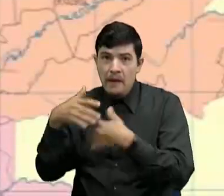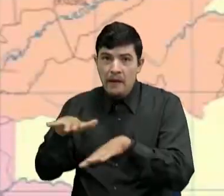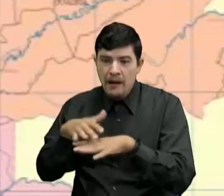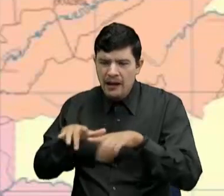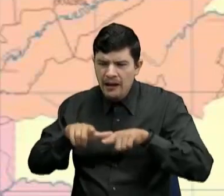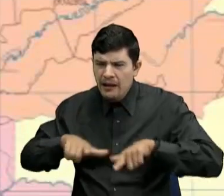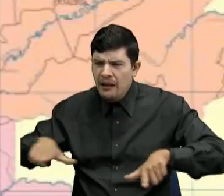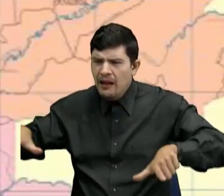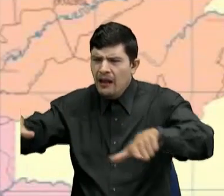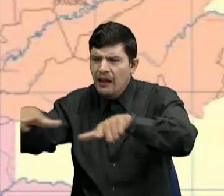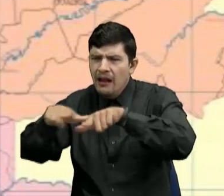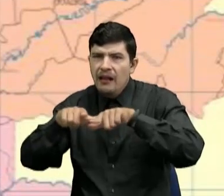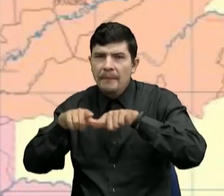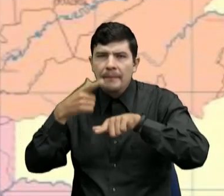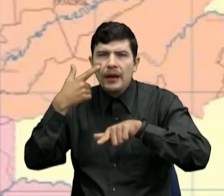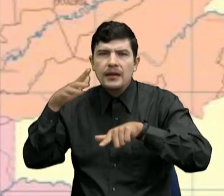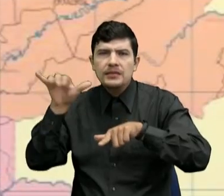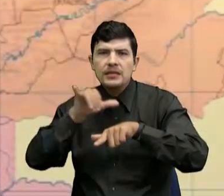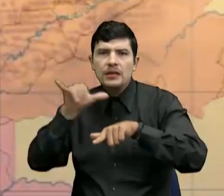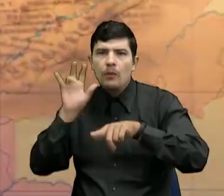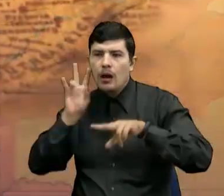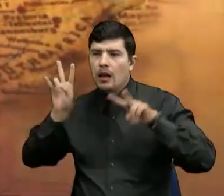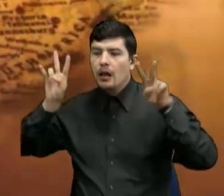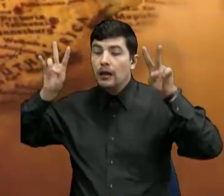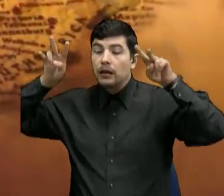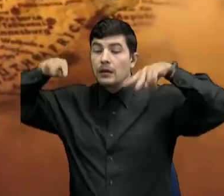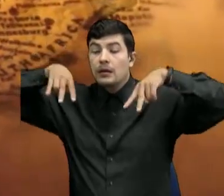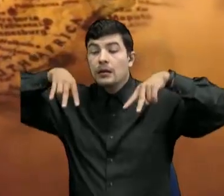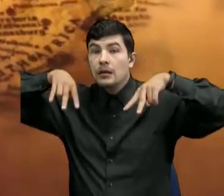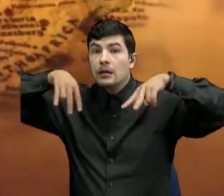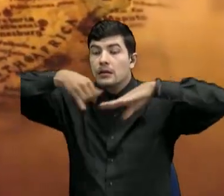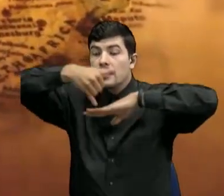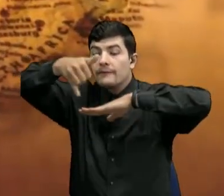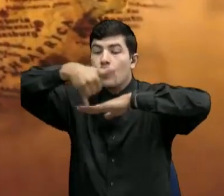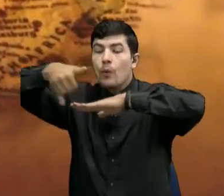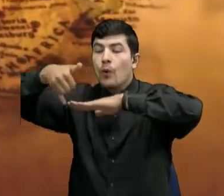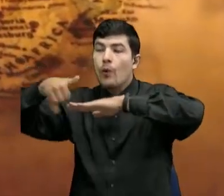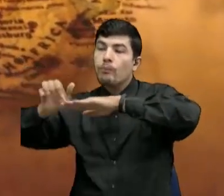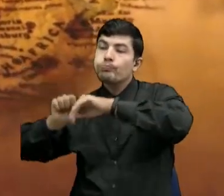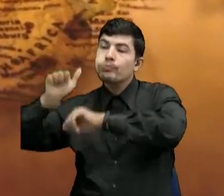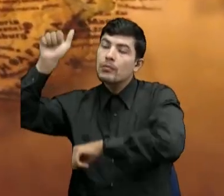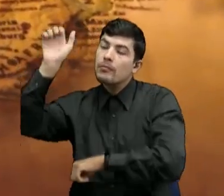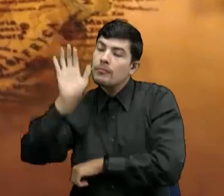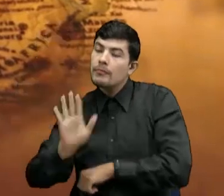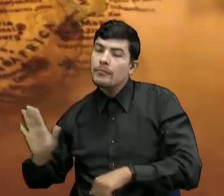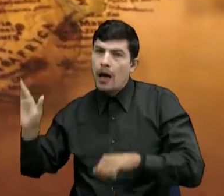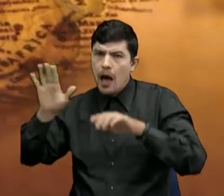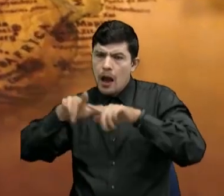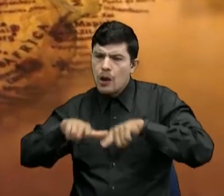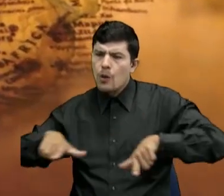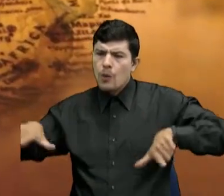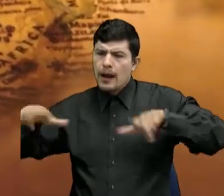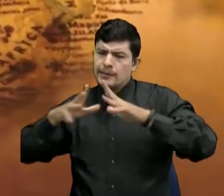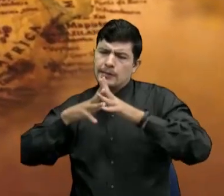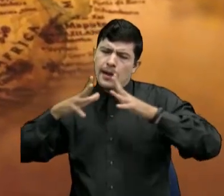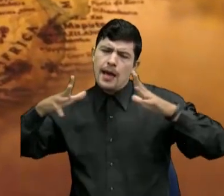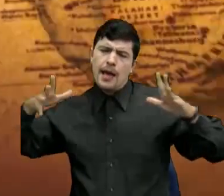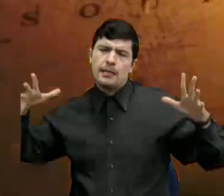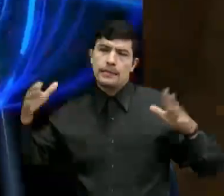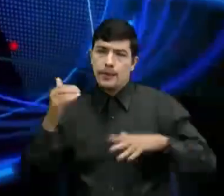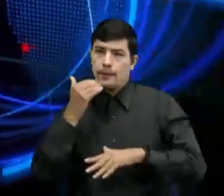Como si los observaras desde un avión Representan espacios extensos Como países,